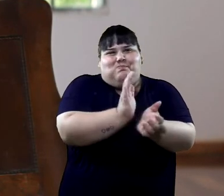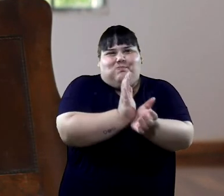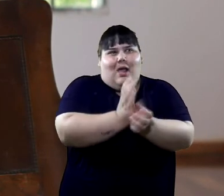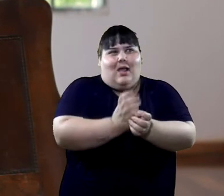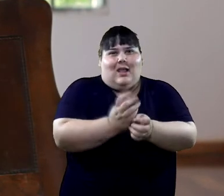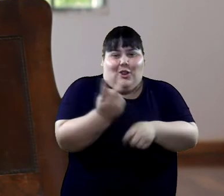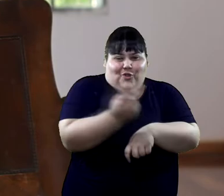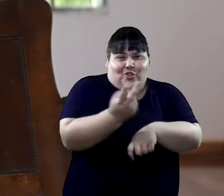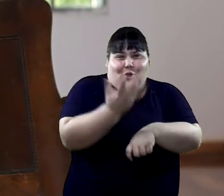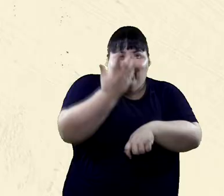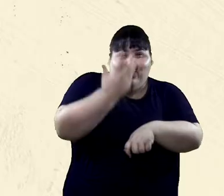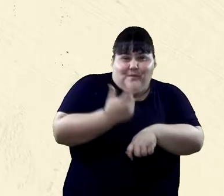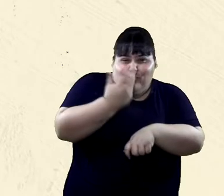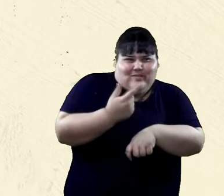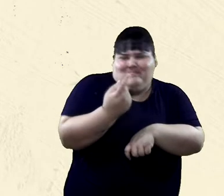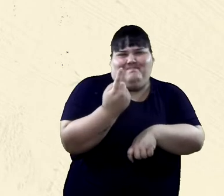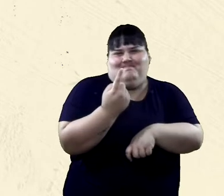para la gratificación de uno.